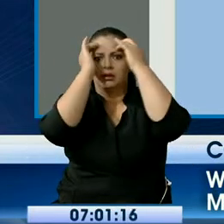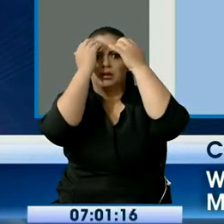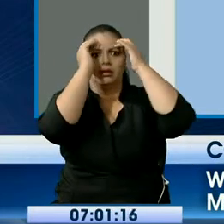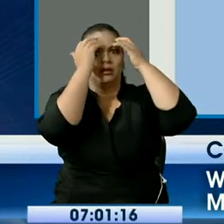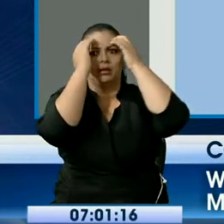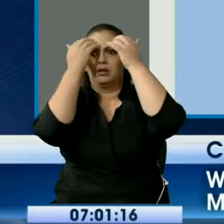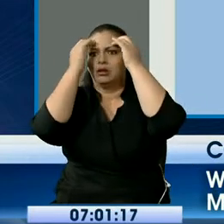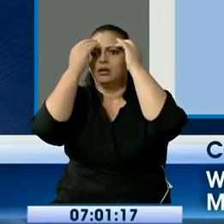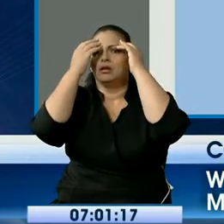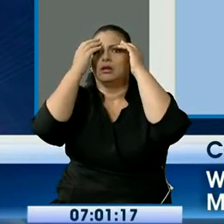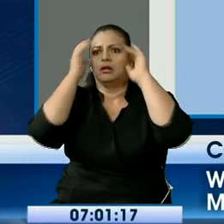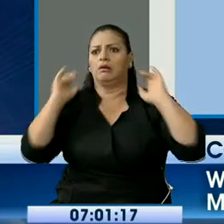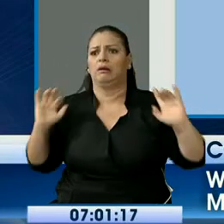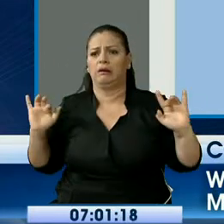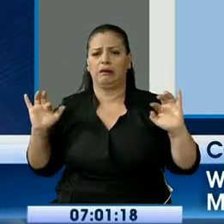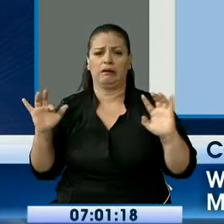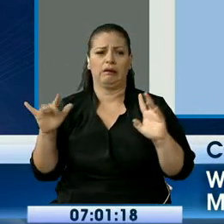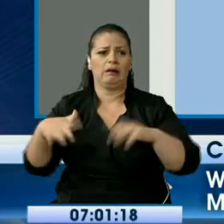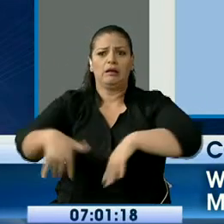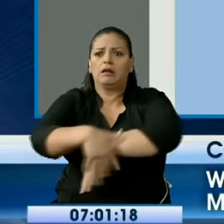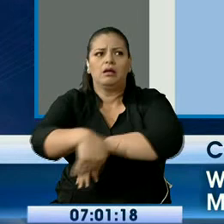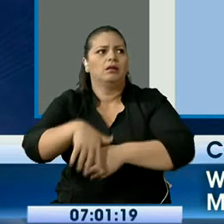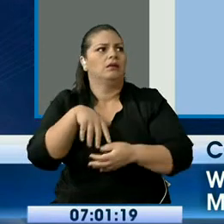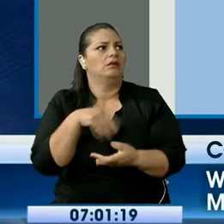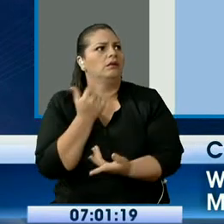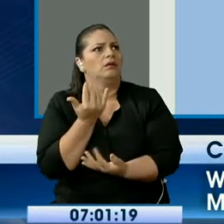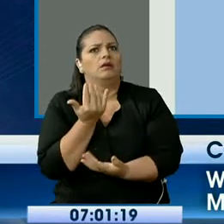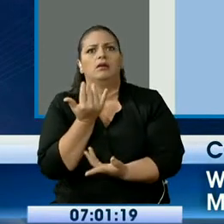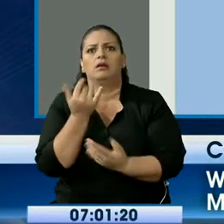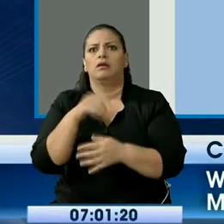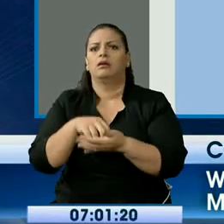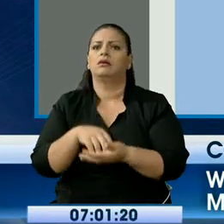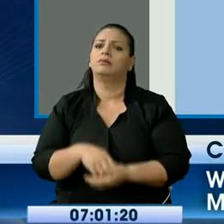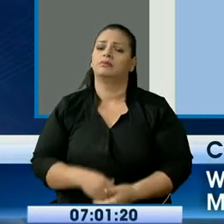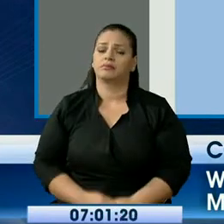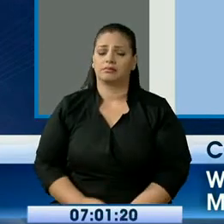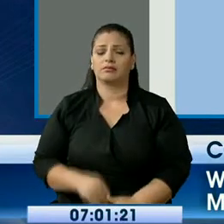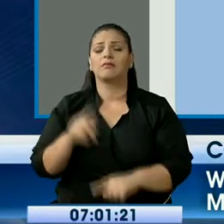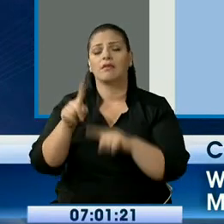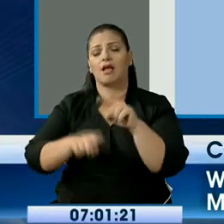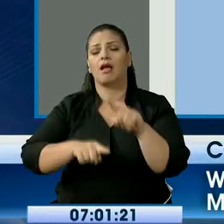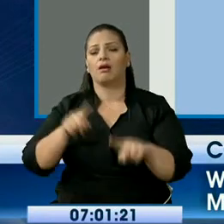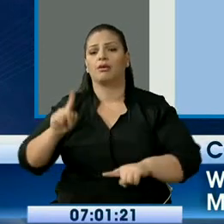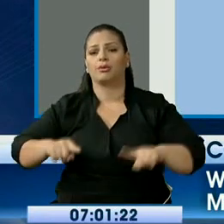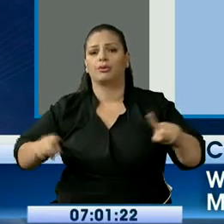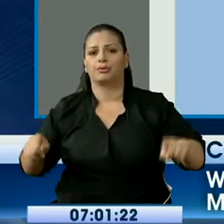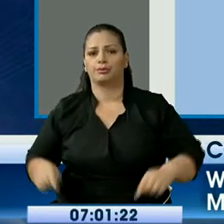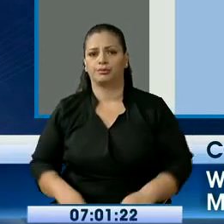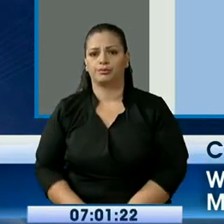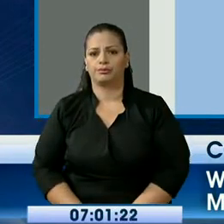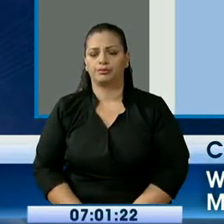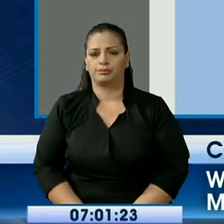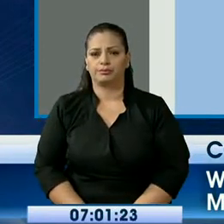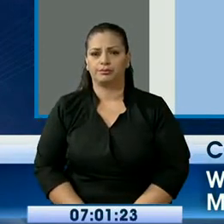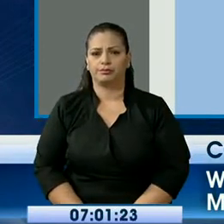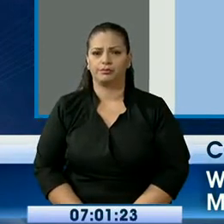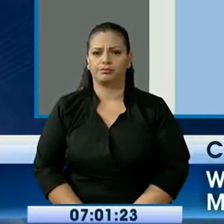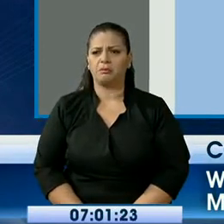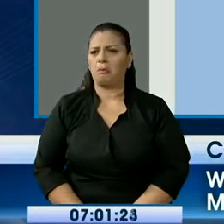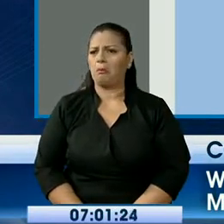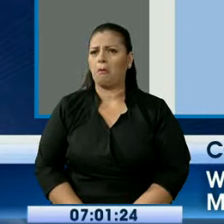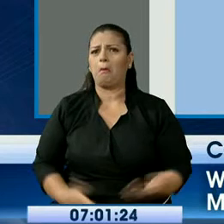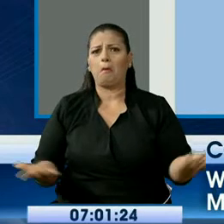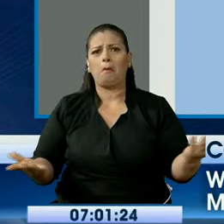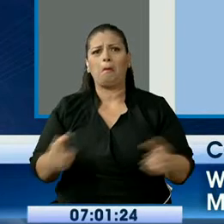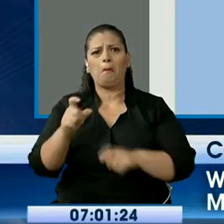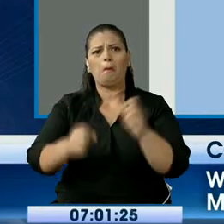Sí hubo temor, sí hubo susto, pero fue un poco controlado. Mucha, mucha gente que no sintió